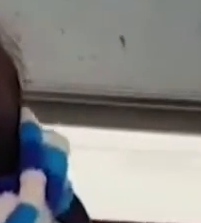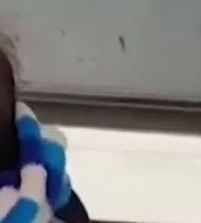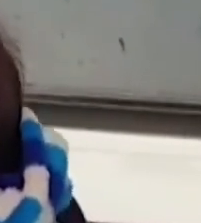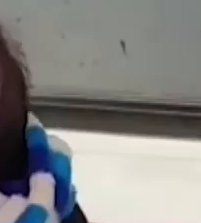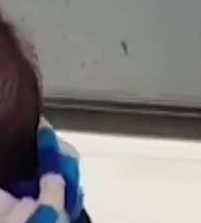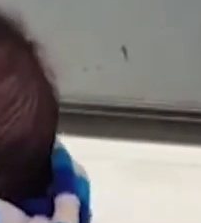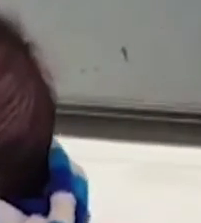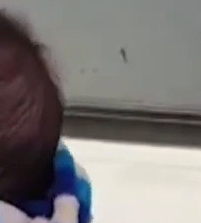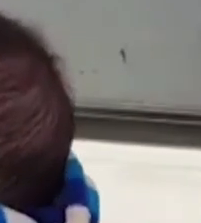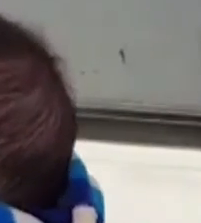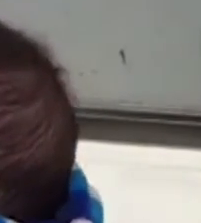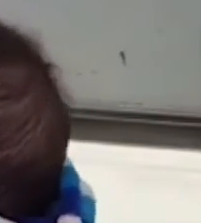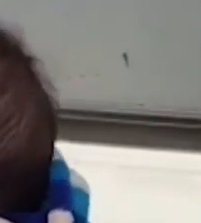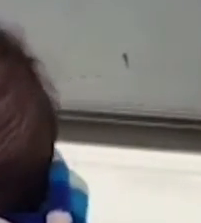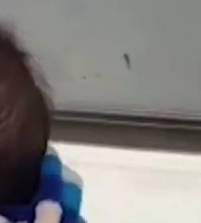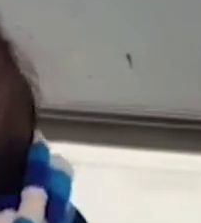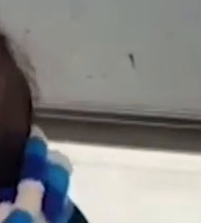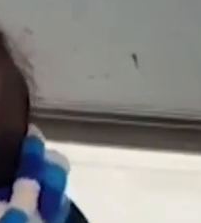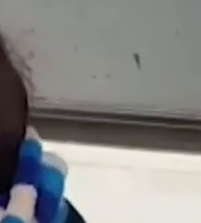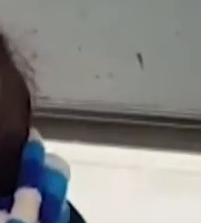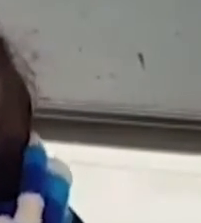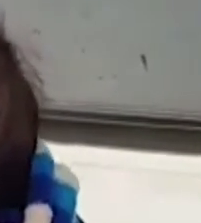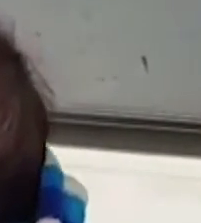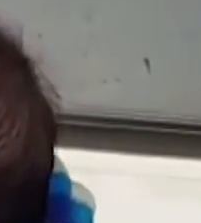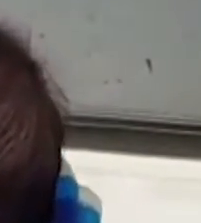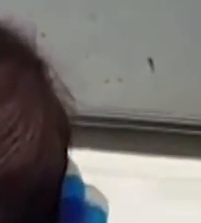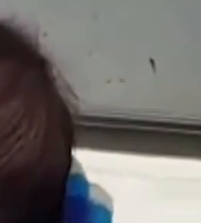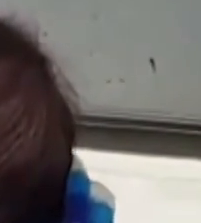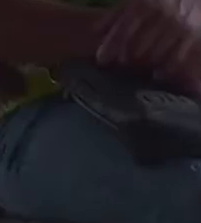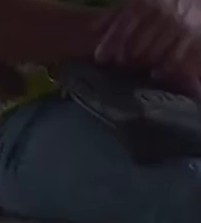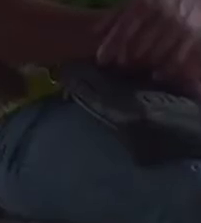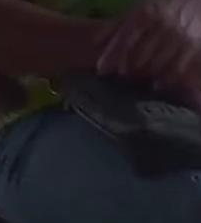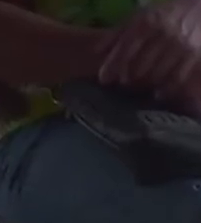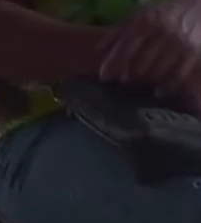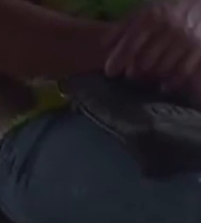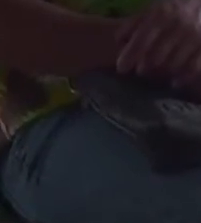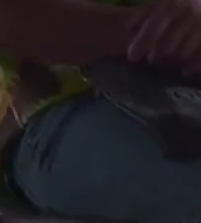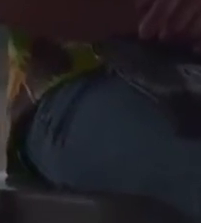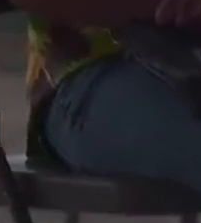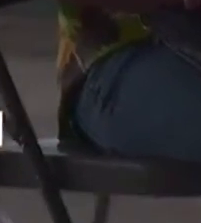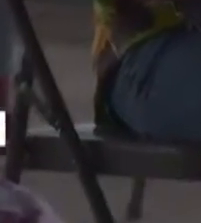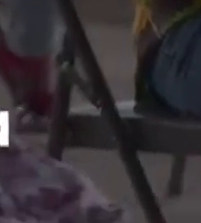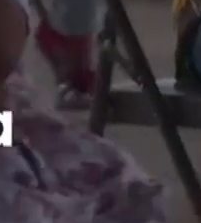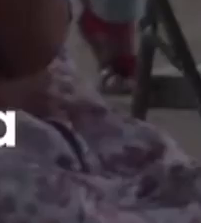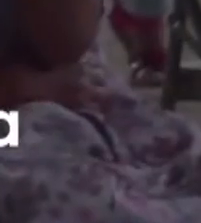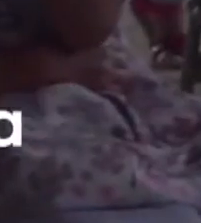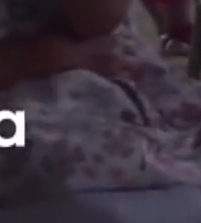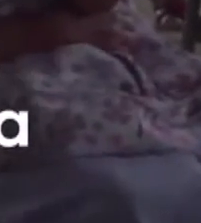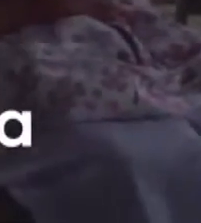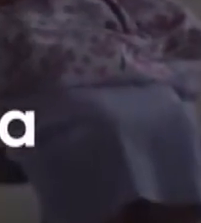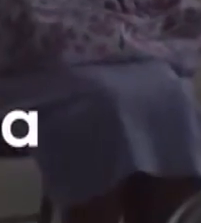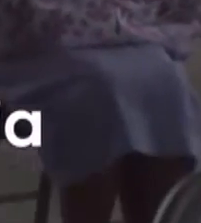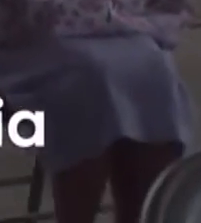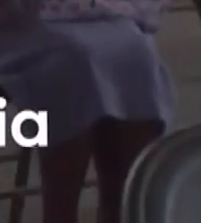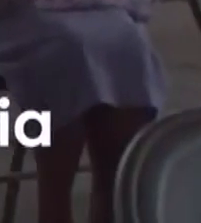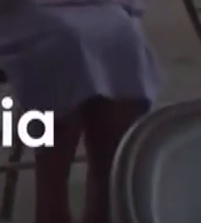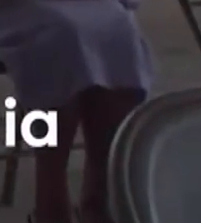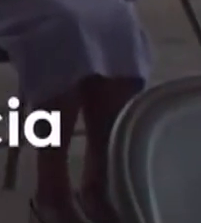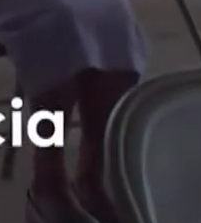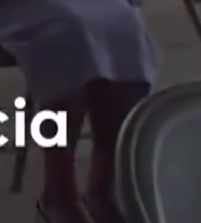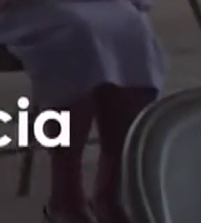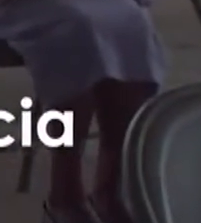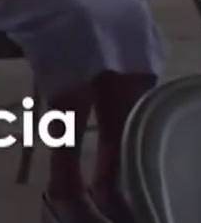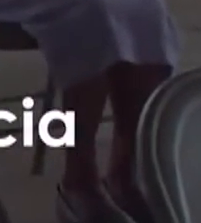esta ayuda y gracias al presidente Juan Orlando Hernández que nos ha beneficiado en esta ayuda. Y bueno, pues